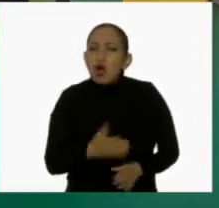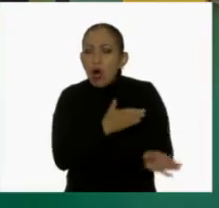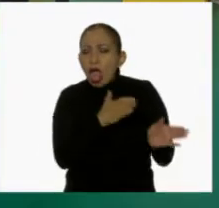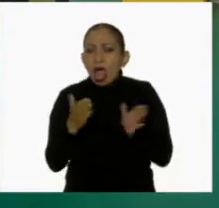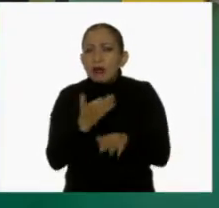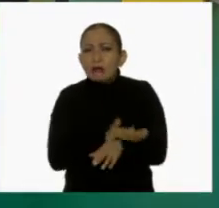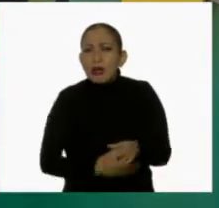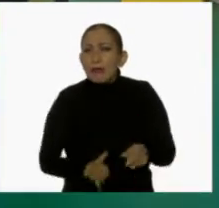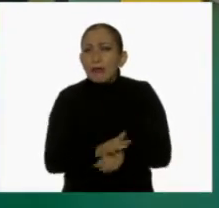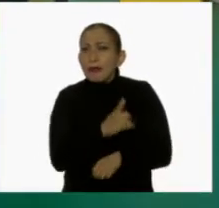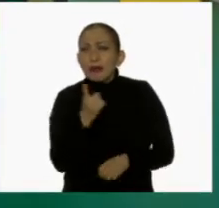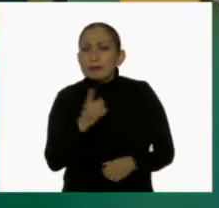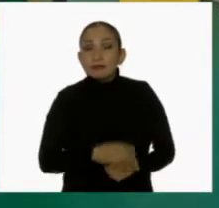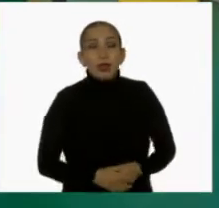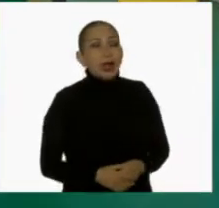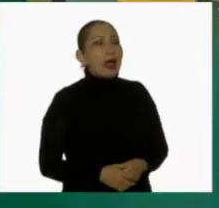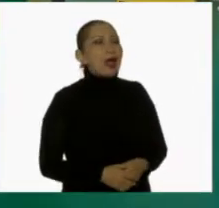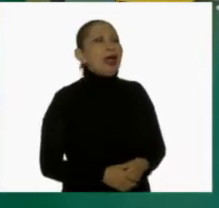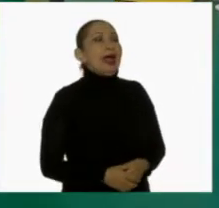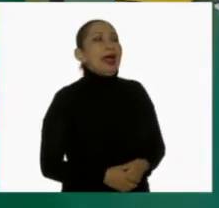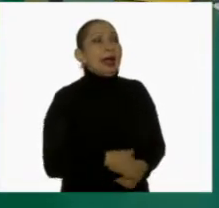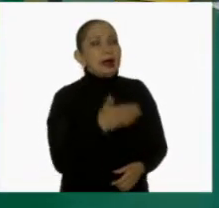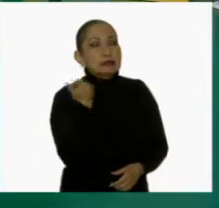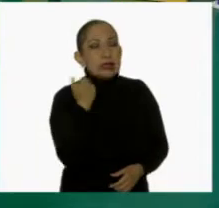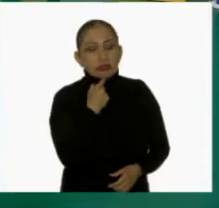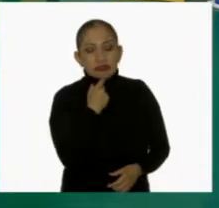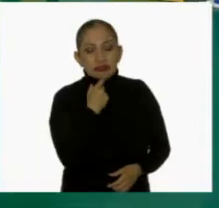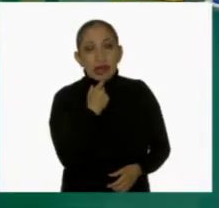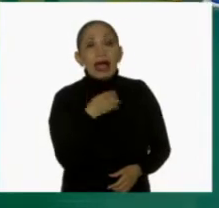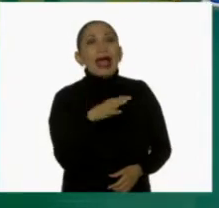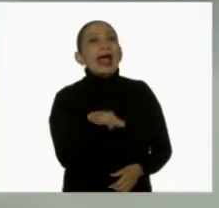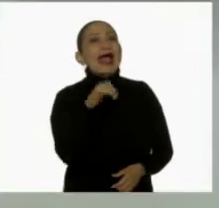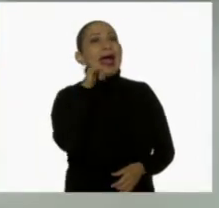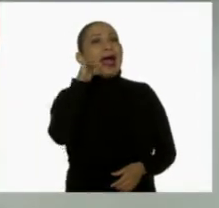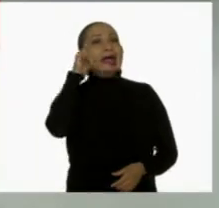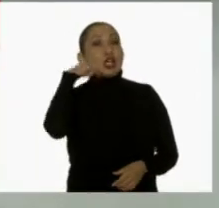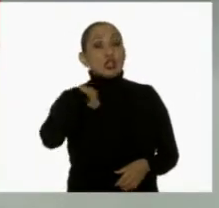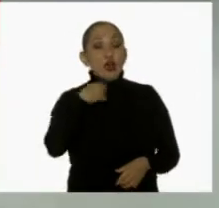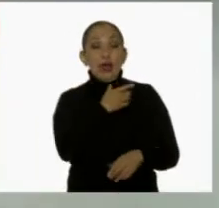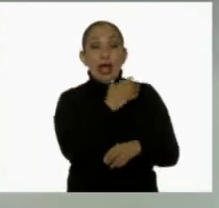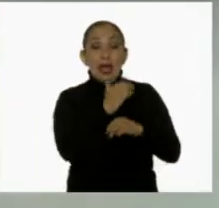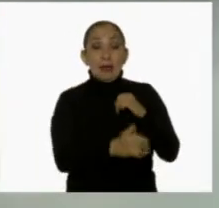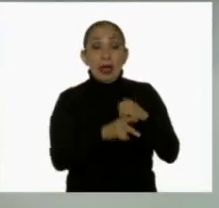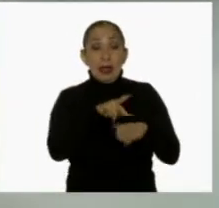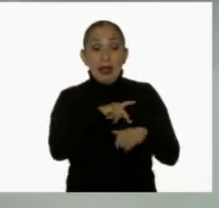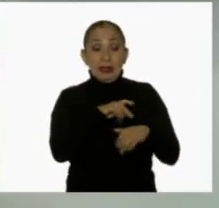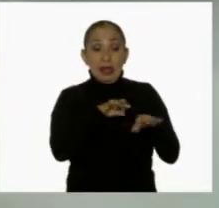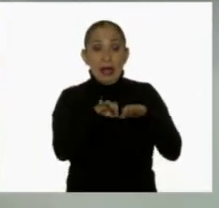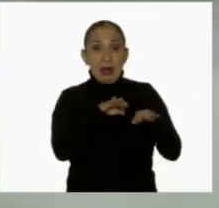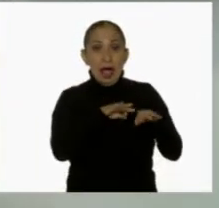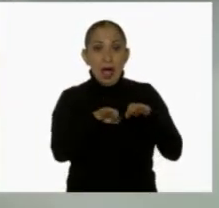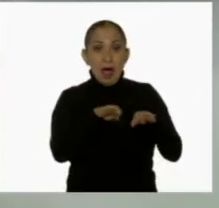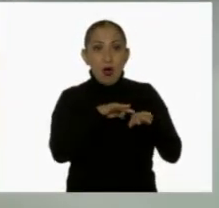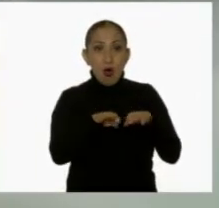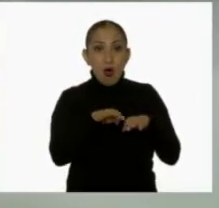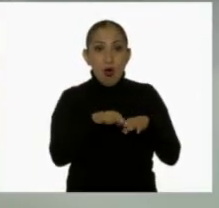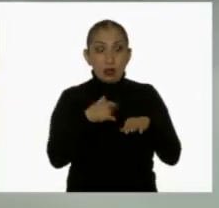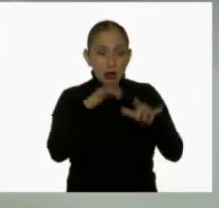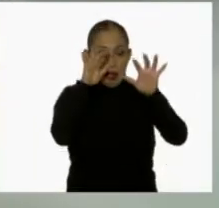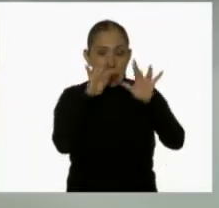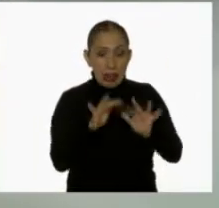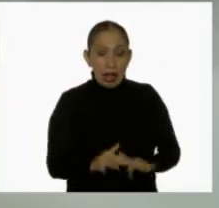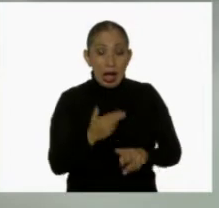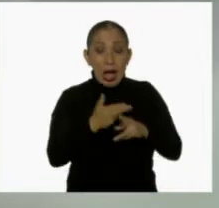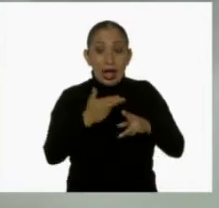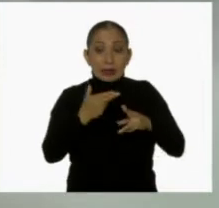no sé, pues... Ah, bueno, es que ayer tenía que terminar un trabajo que me pidieron y acabé